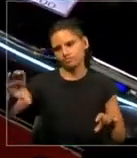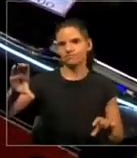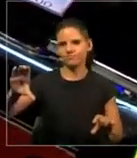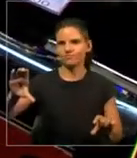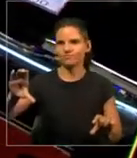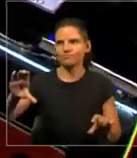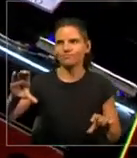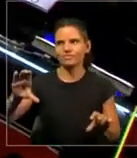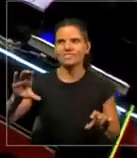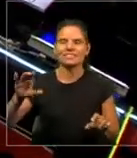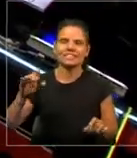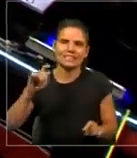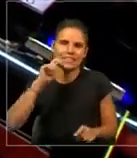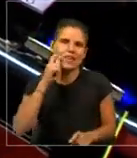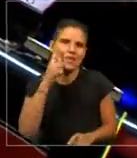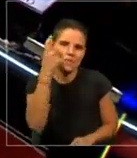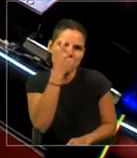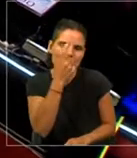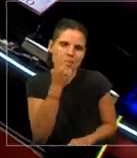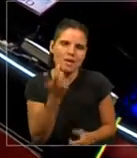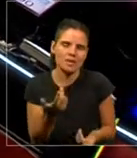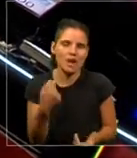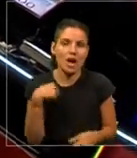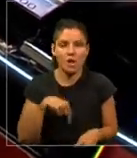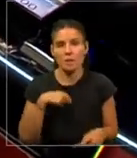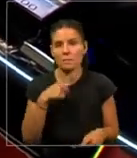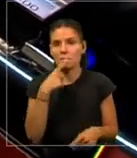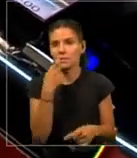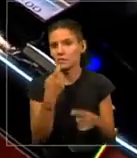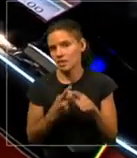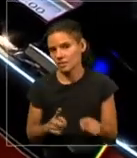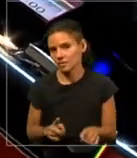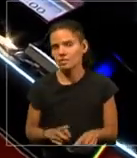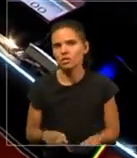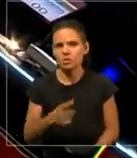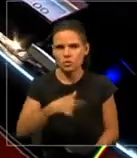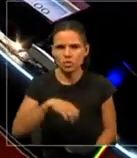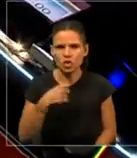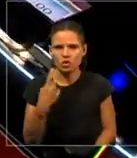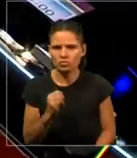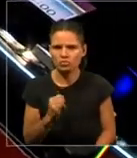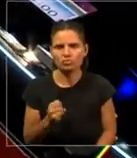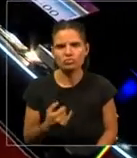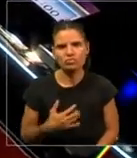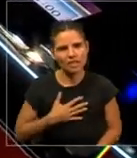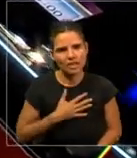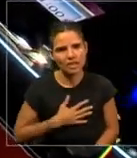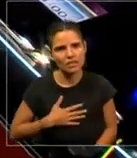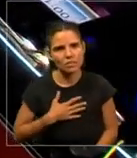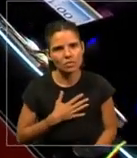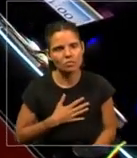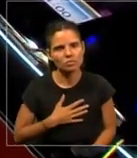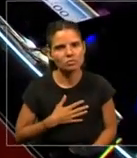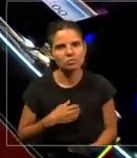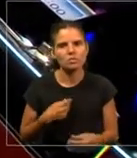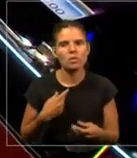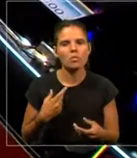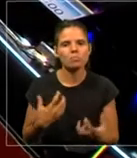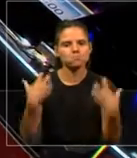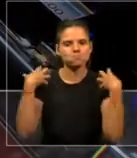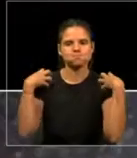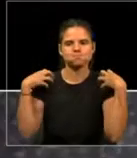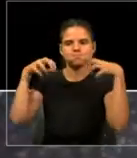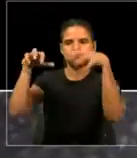poco. Ahora, vamos a hacer otra pregunta. Es, ¿estamos dispuestos a delegar en una inteligencia artificial